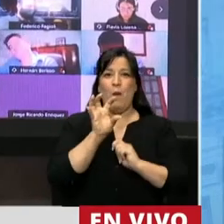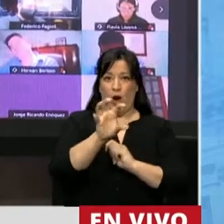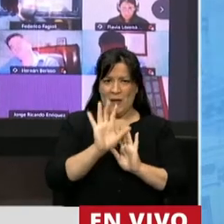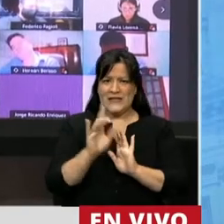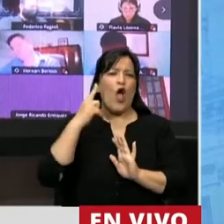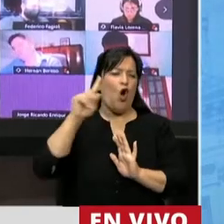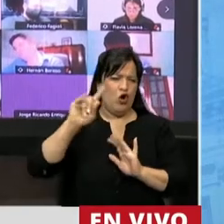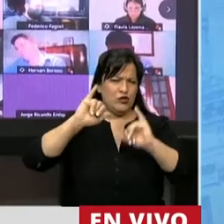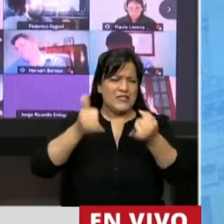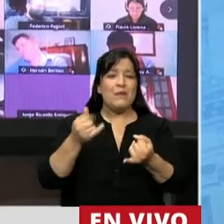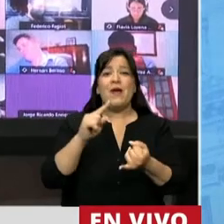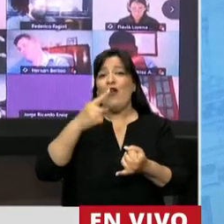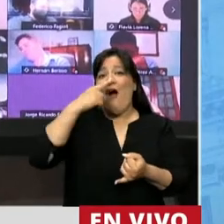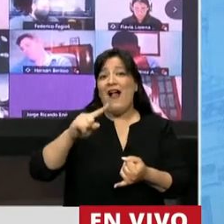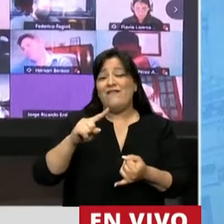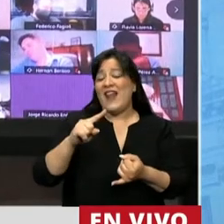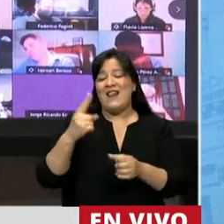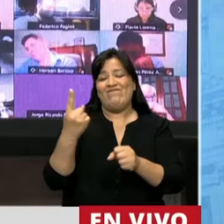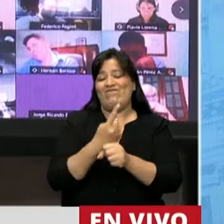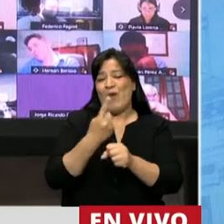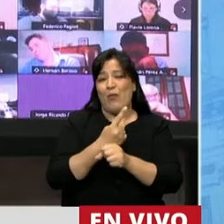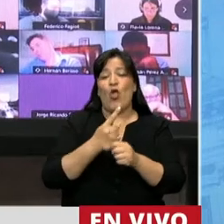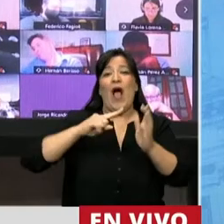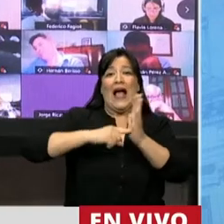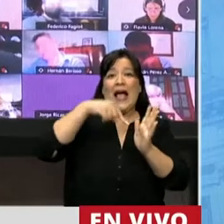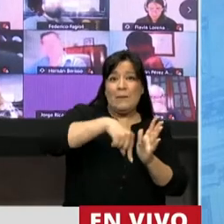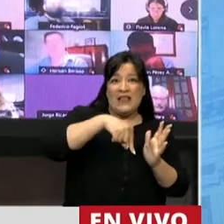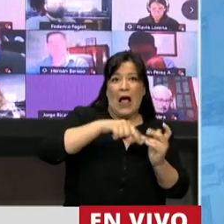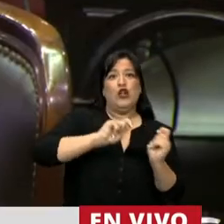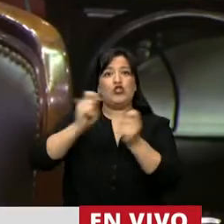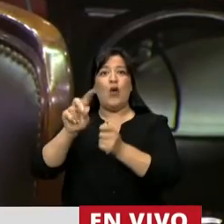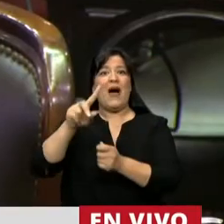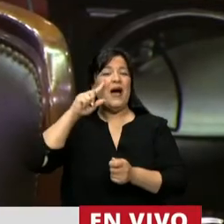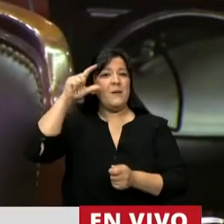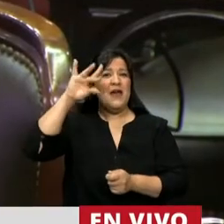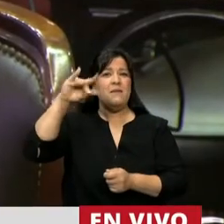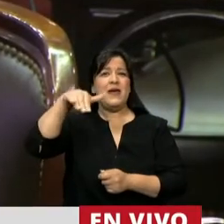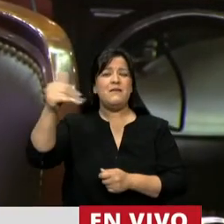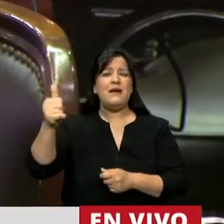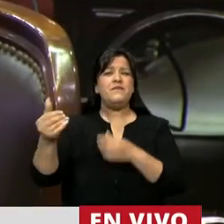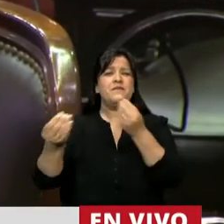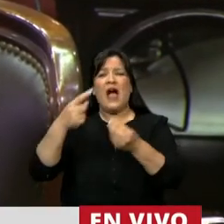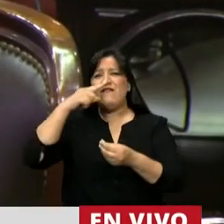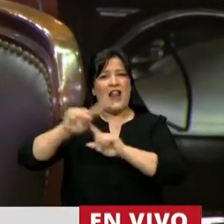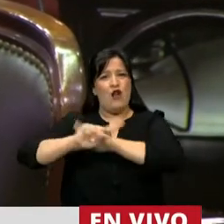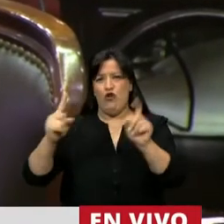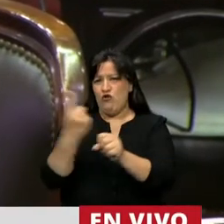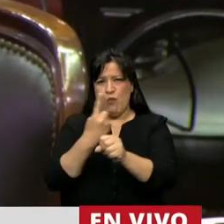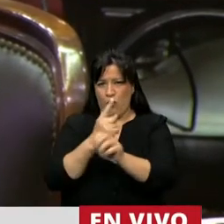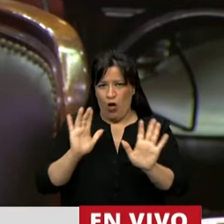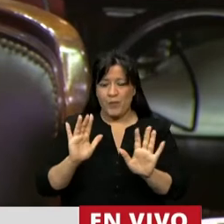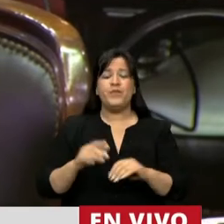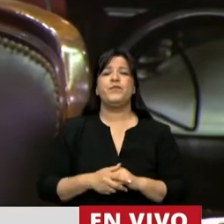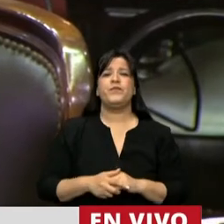pudo, lamentablemente, trasladar la capital federal a Viedma. Después de eso hubo otros antecedentes a citar, por